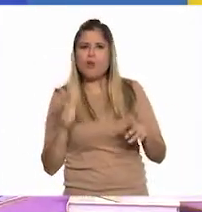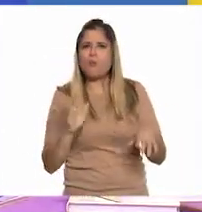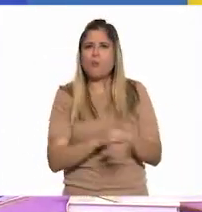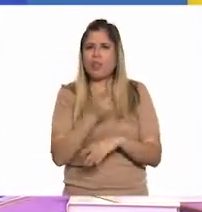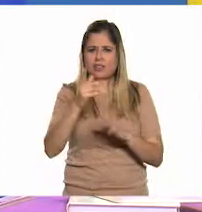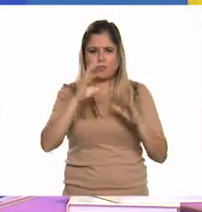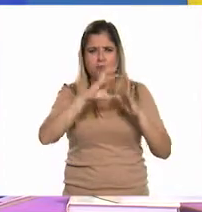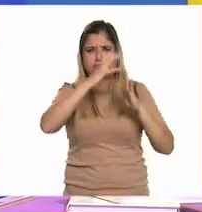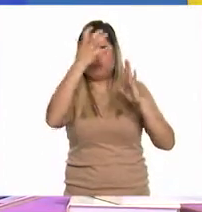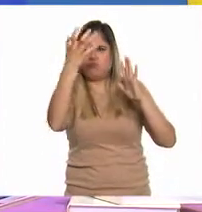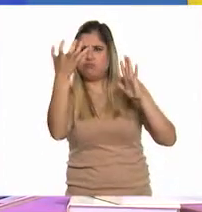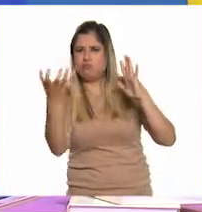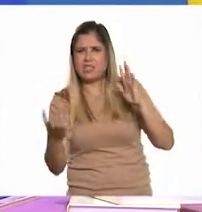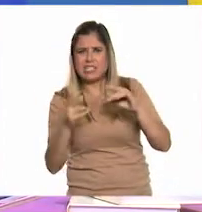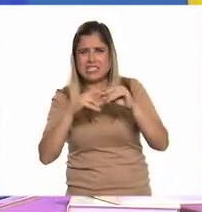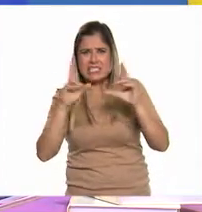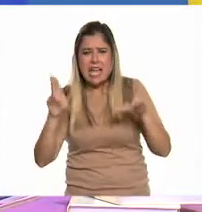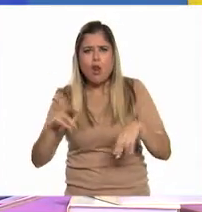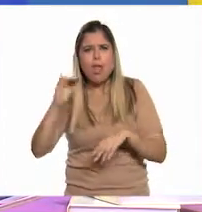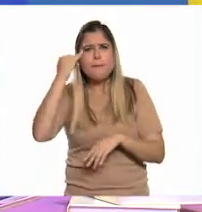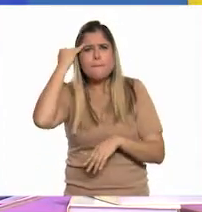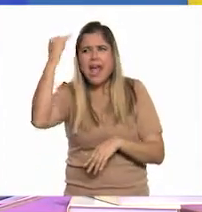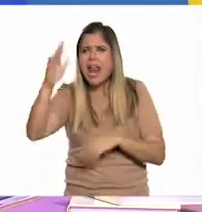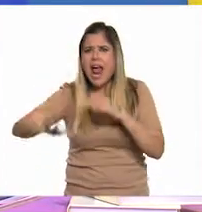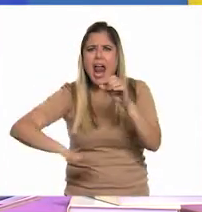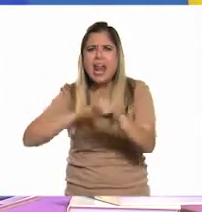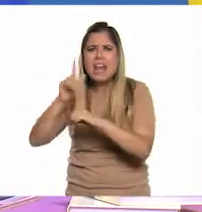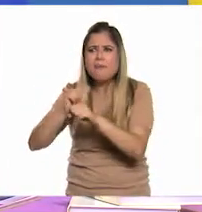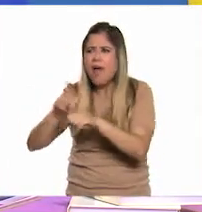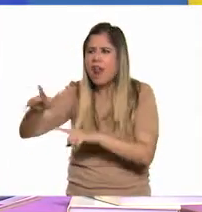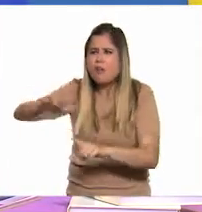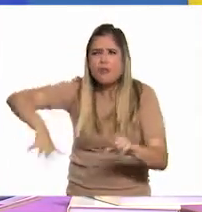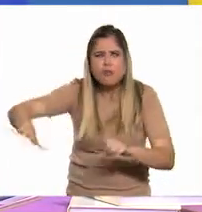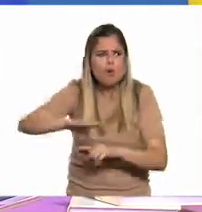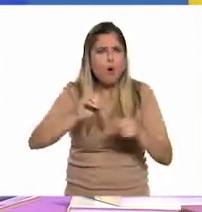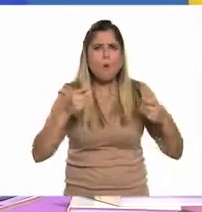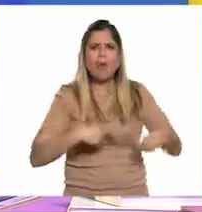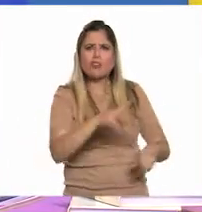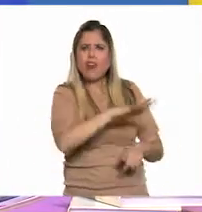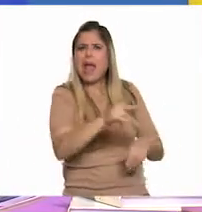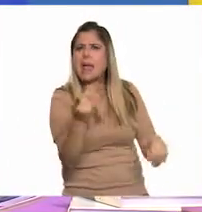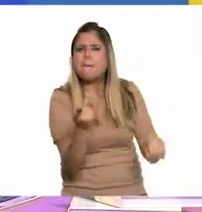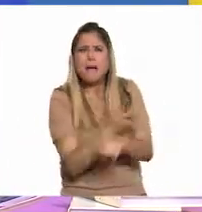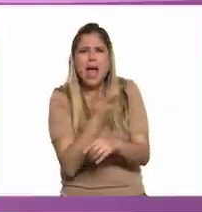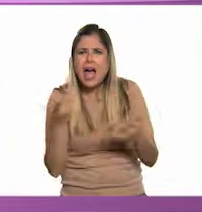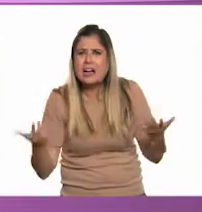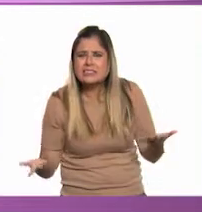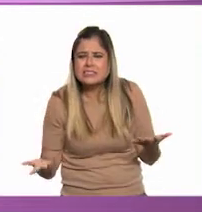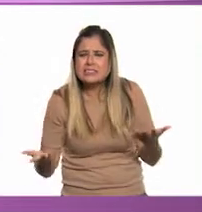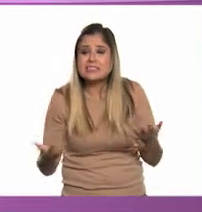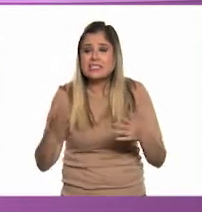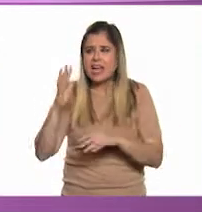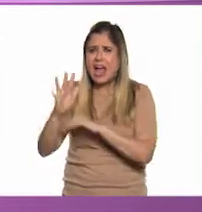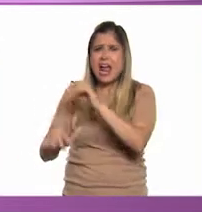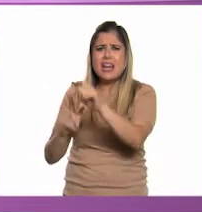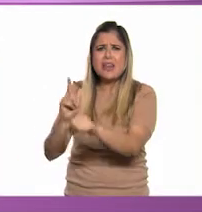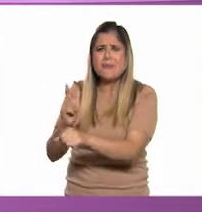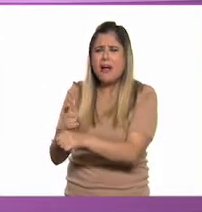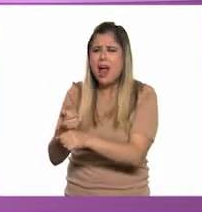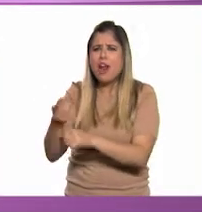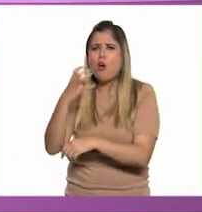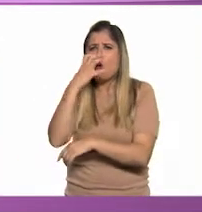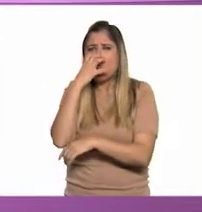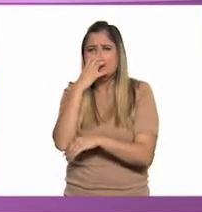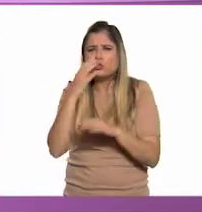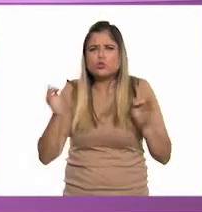tener esto en los animales de la región cercanos o, por ejemplo, en nosotros? ¡Ay, no! ¡Y los animalitos! ¡Como los